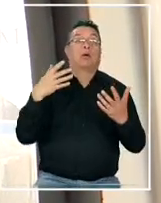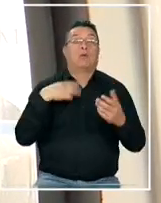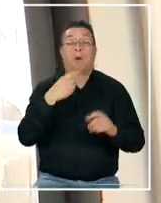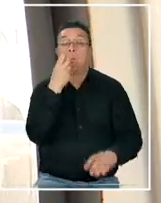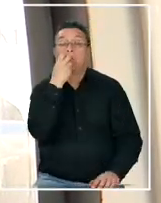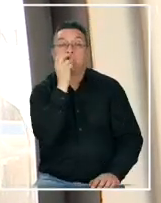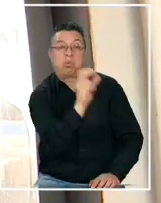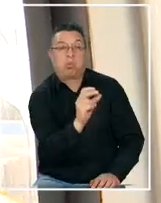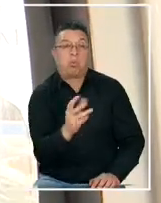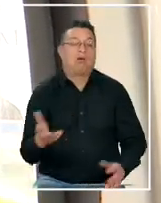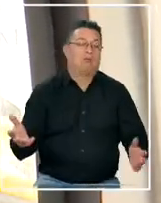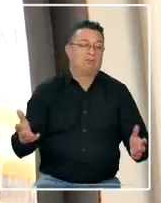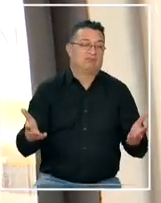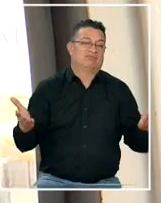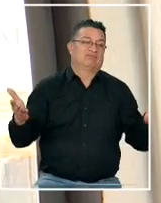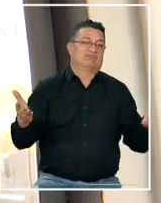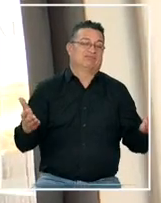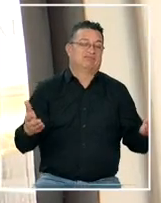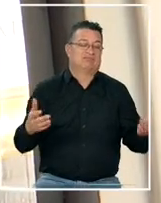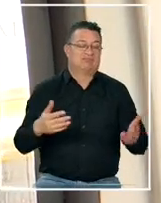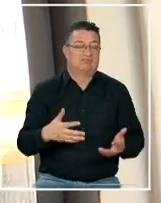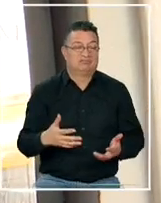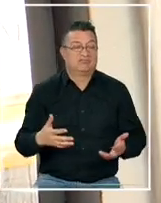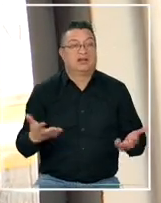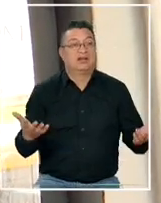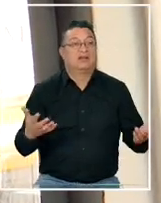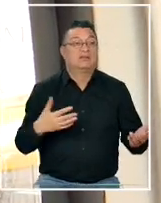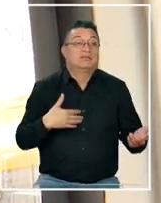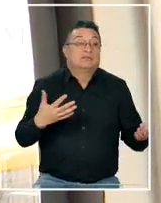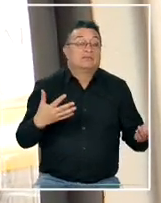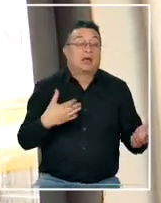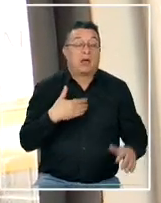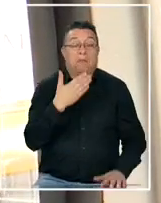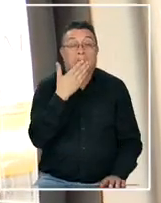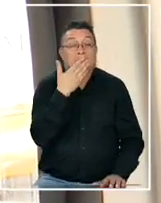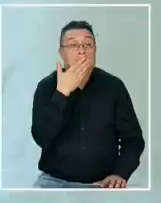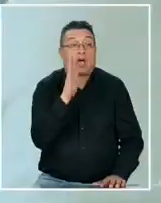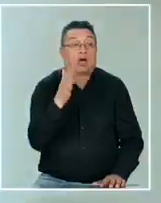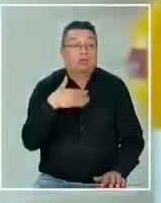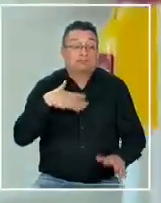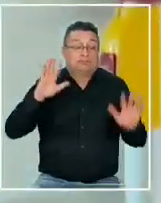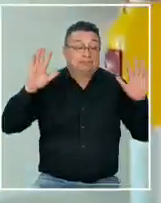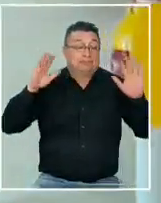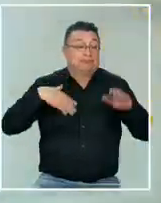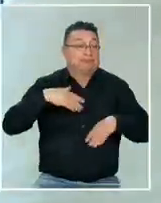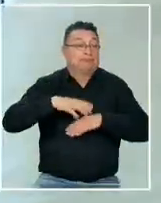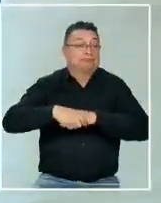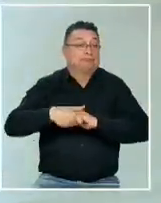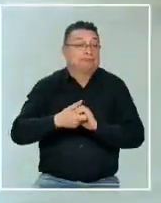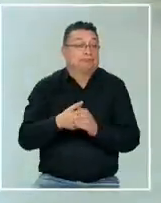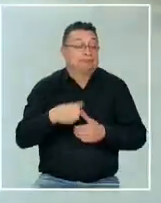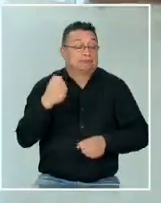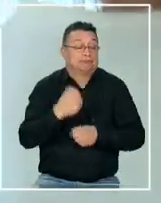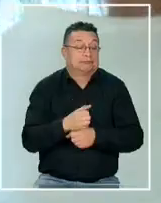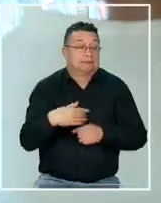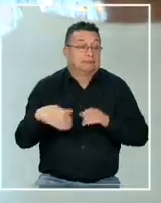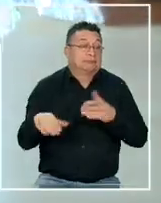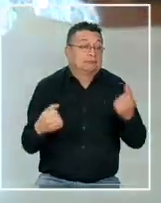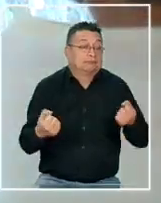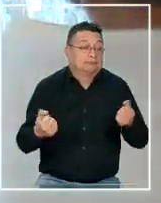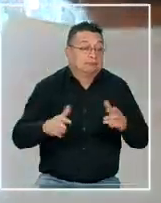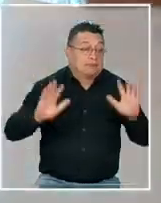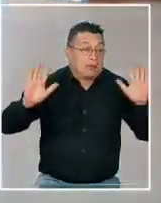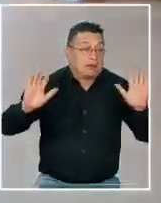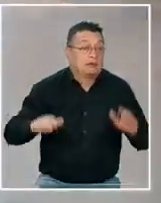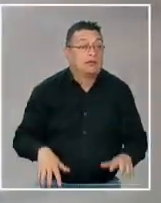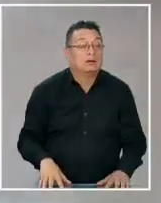saliva no sé entonces entonces mejor hacer la pega tranquilamente no más la gente llega